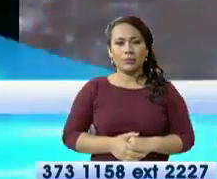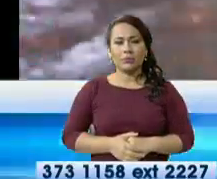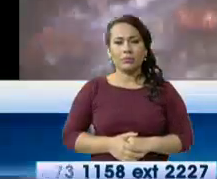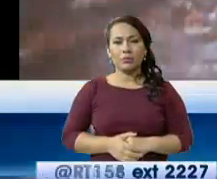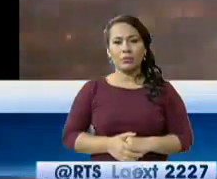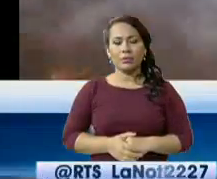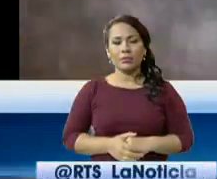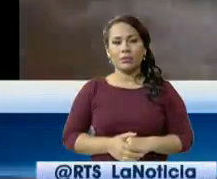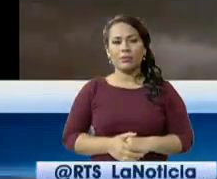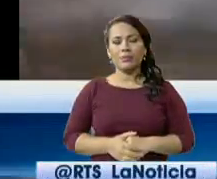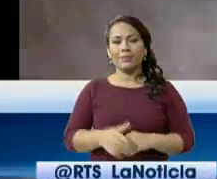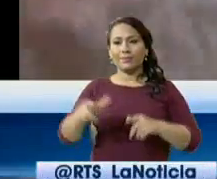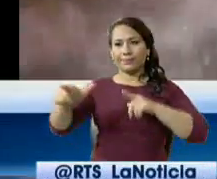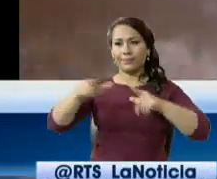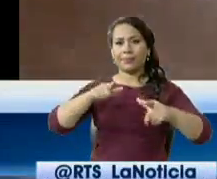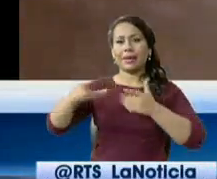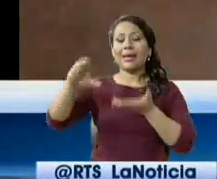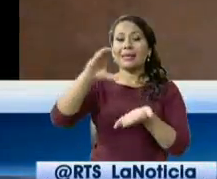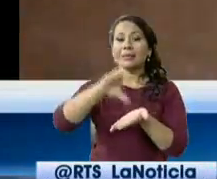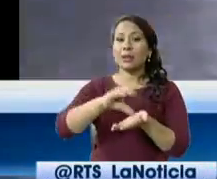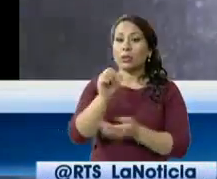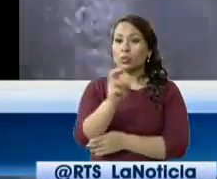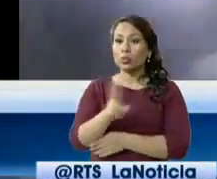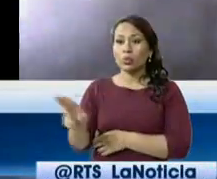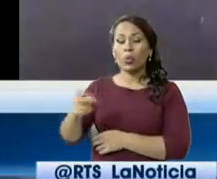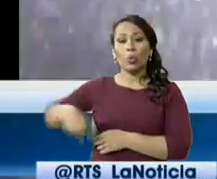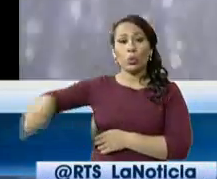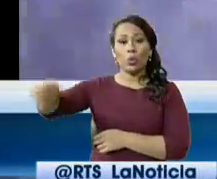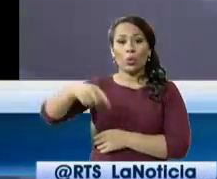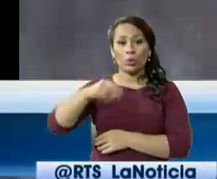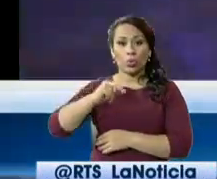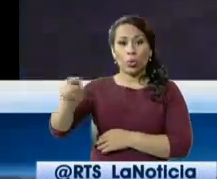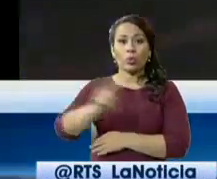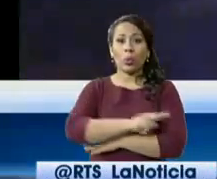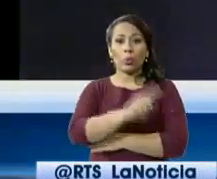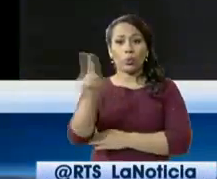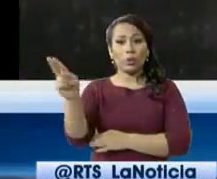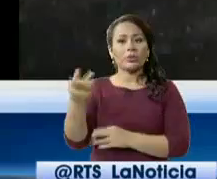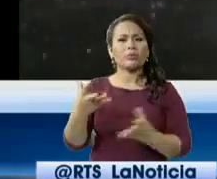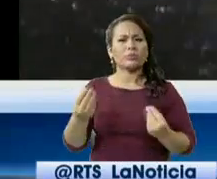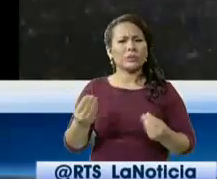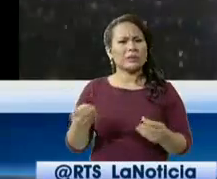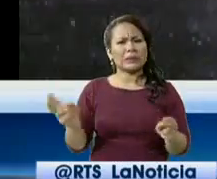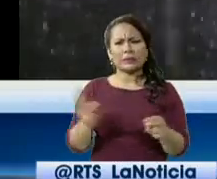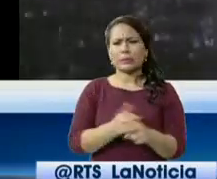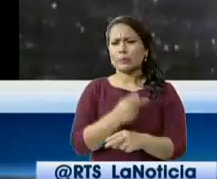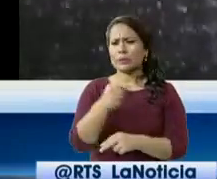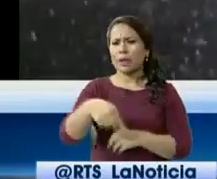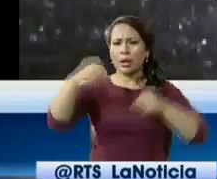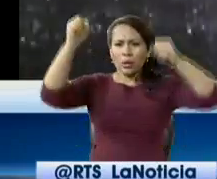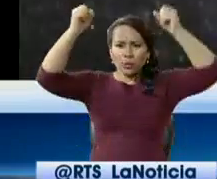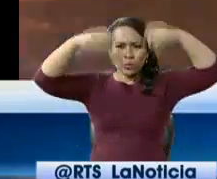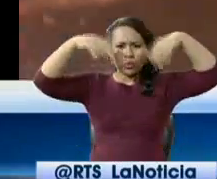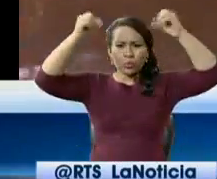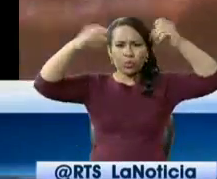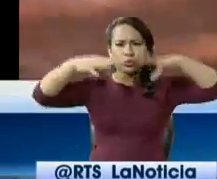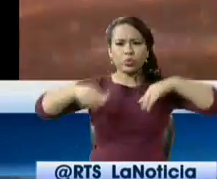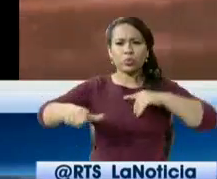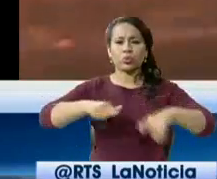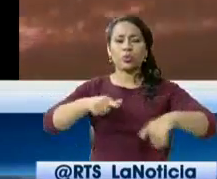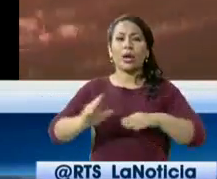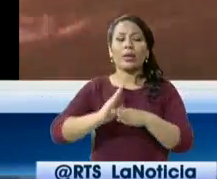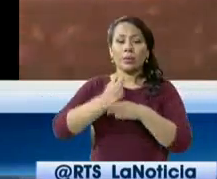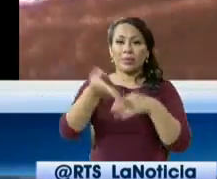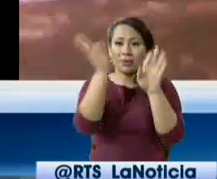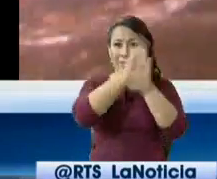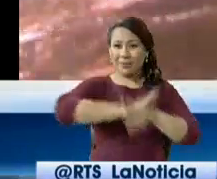Zonas del centro sur y del norte, especialmente en Urdeza, fueron las más afectadas en los primeros aguaceros registrados después de